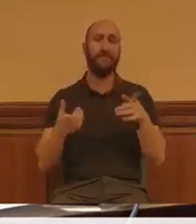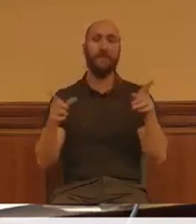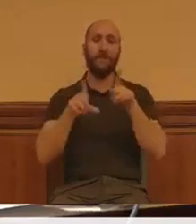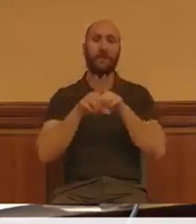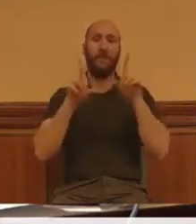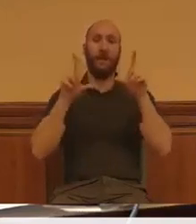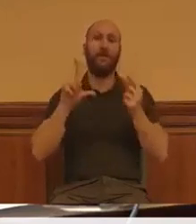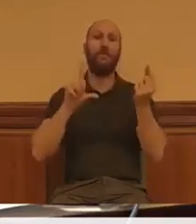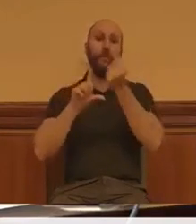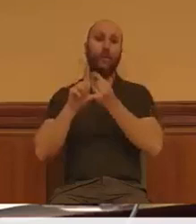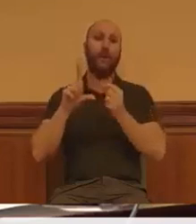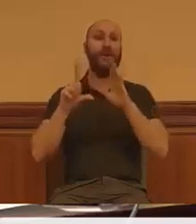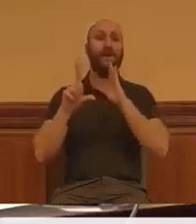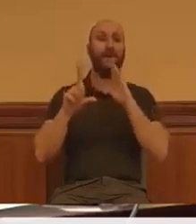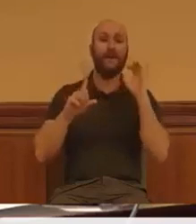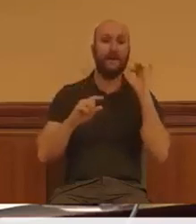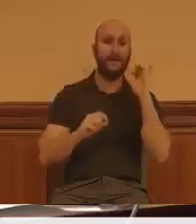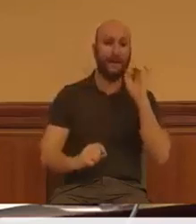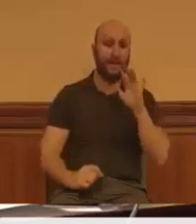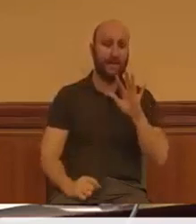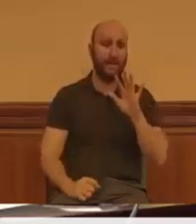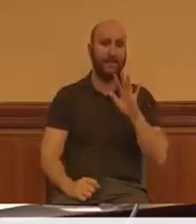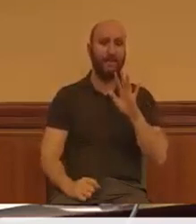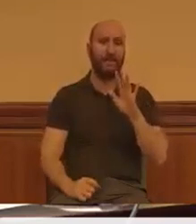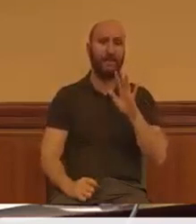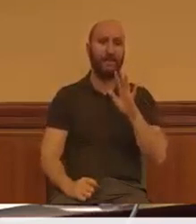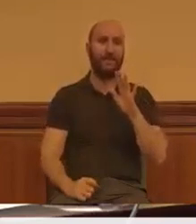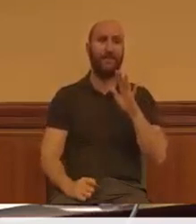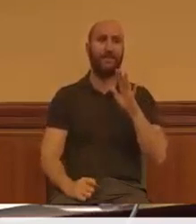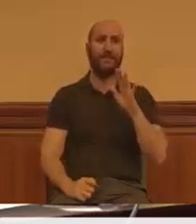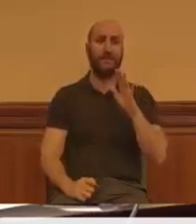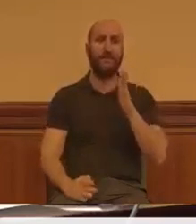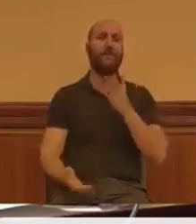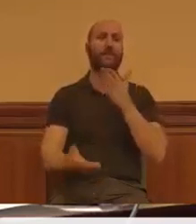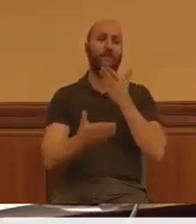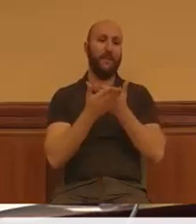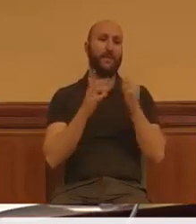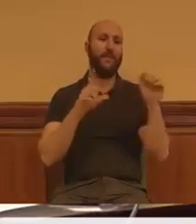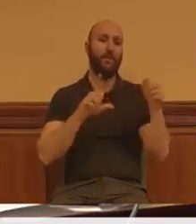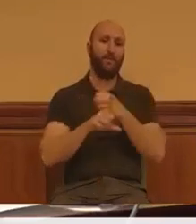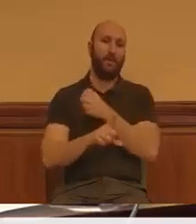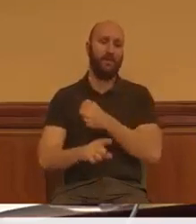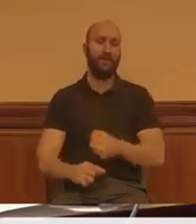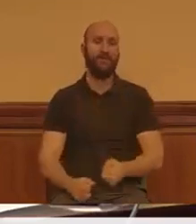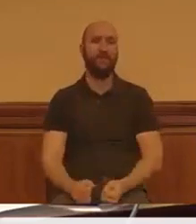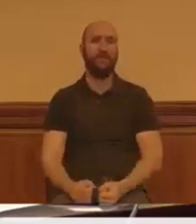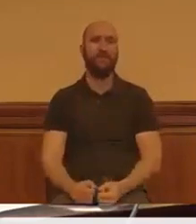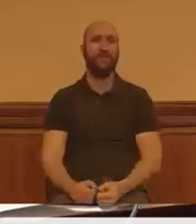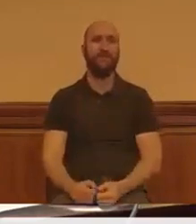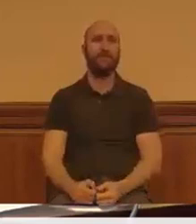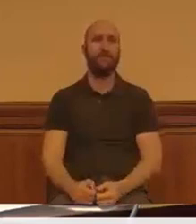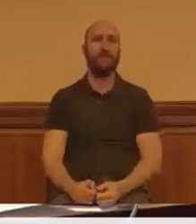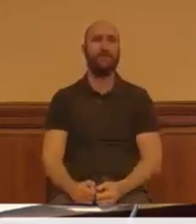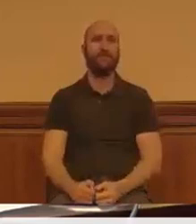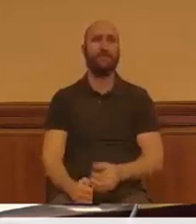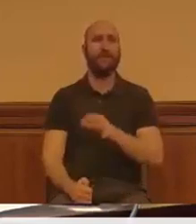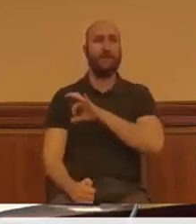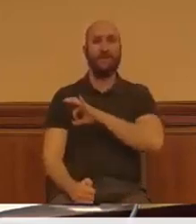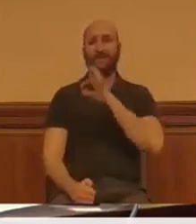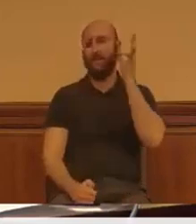las quince que pretendían borrar. Y a la señora Guerrero,